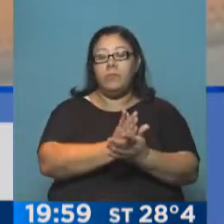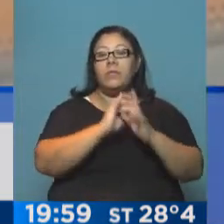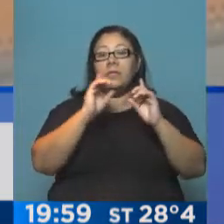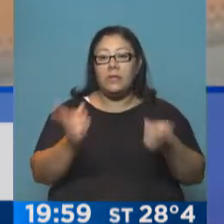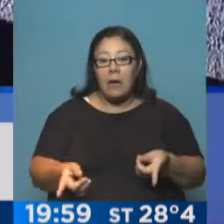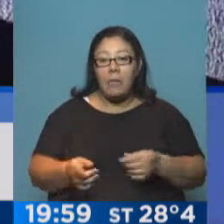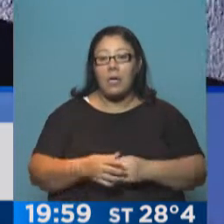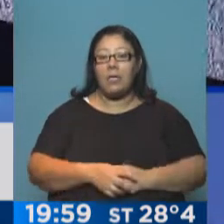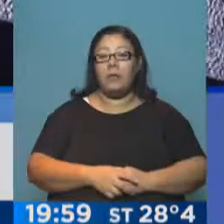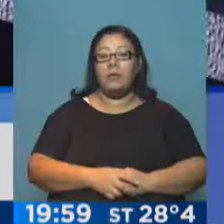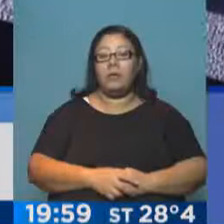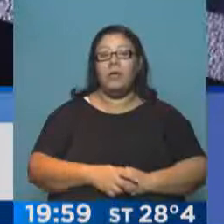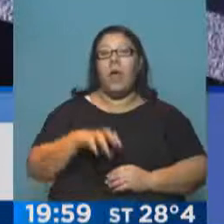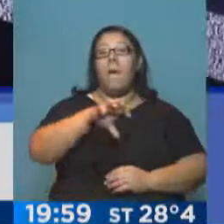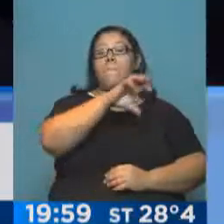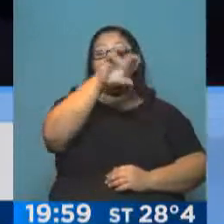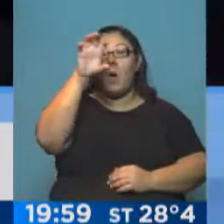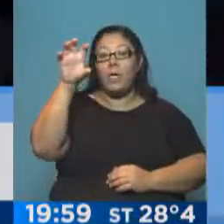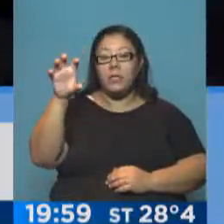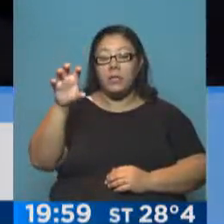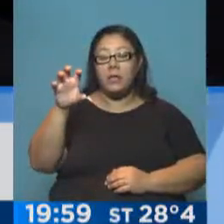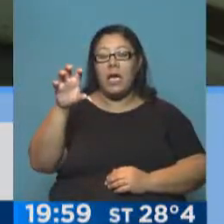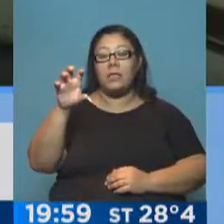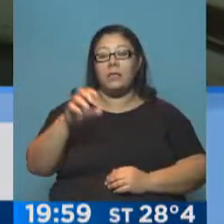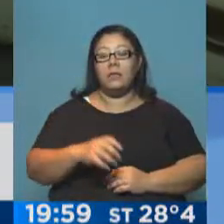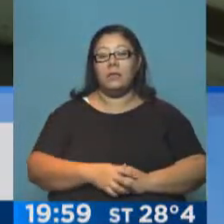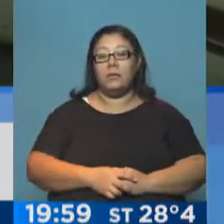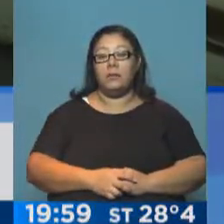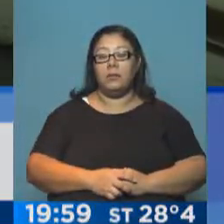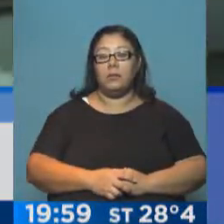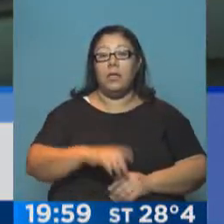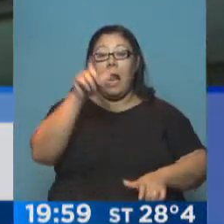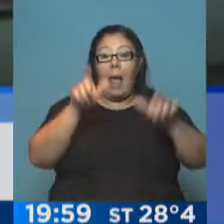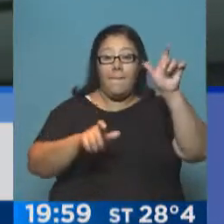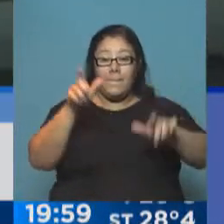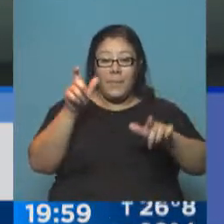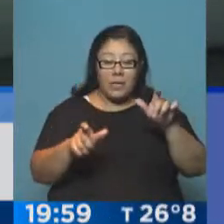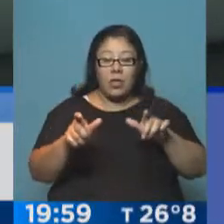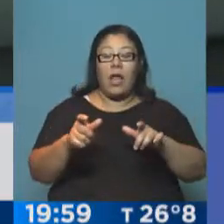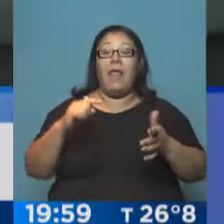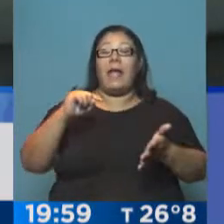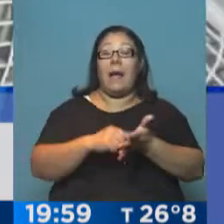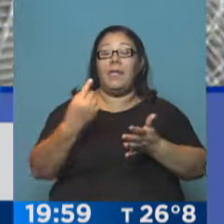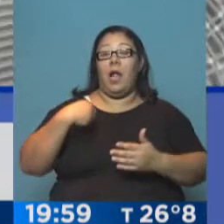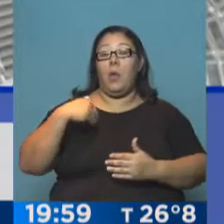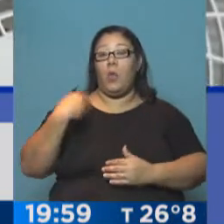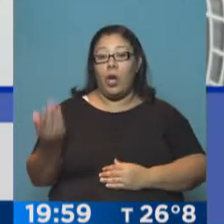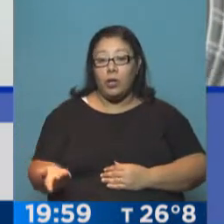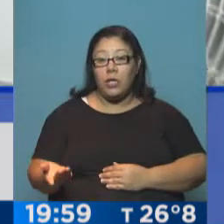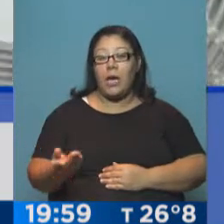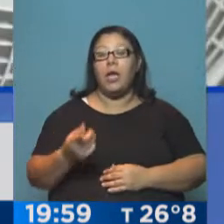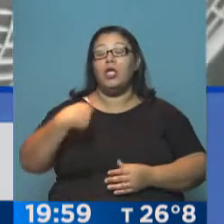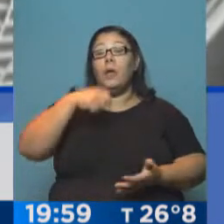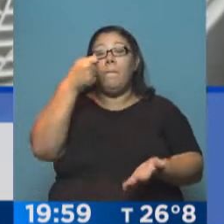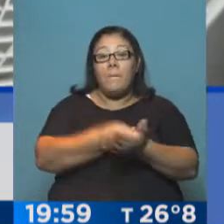a muchas provincias del interior del país. Los ciudadanos y los usuarios de Capital y Gran Buenos Aires hemos pagado una